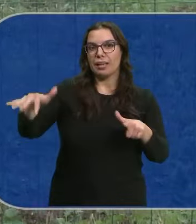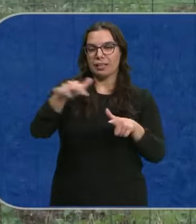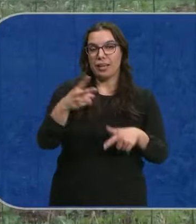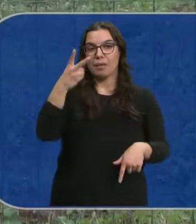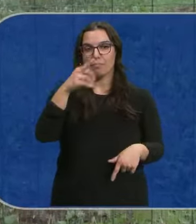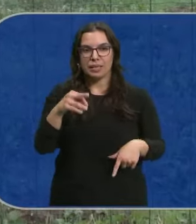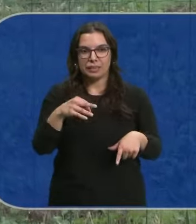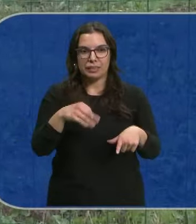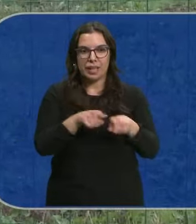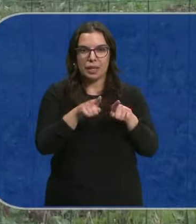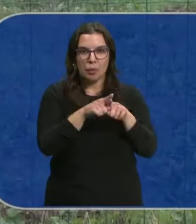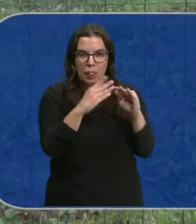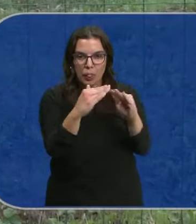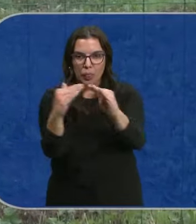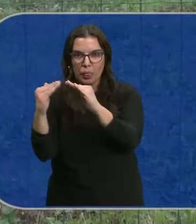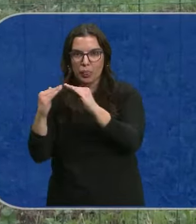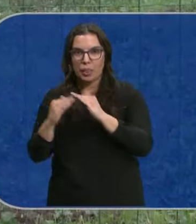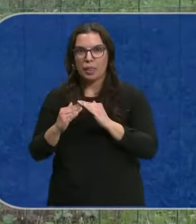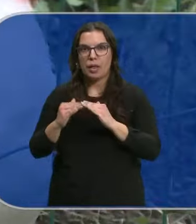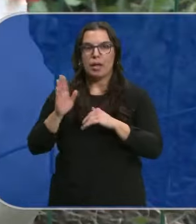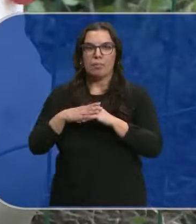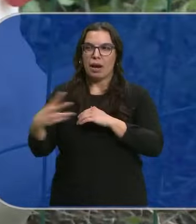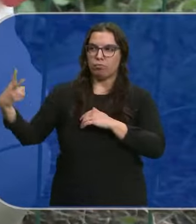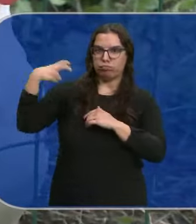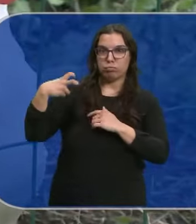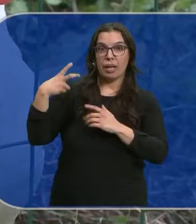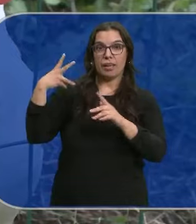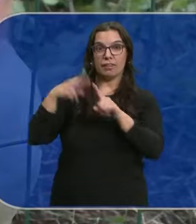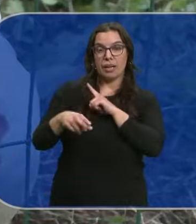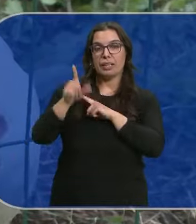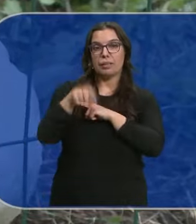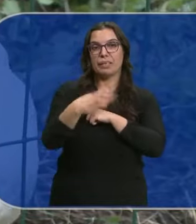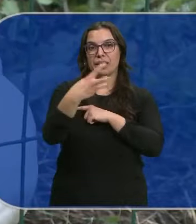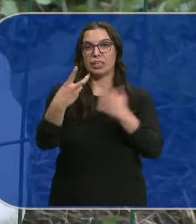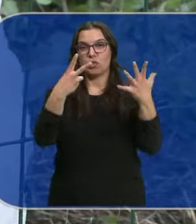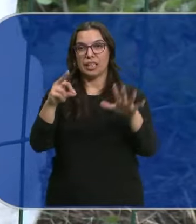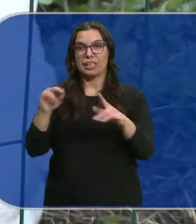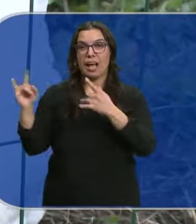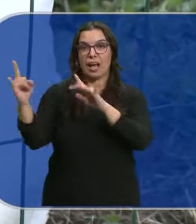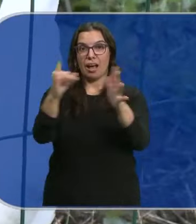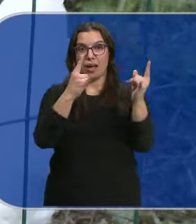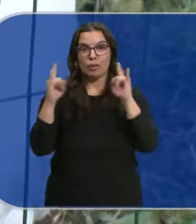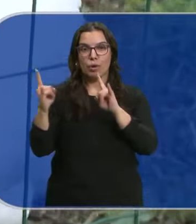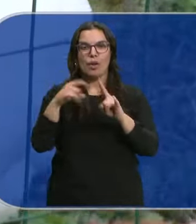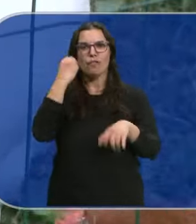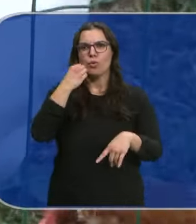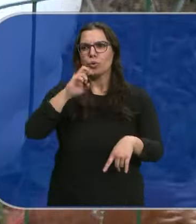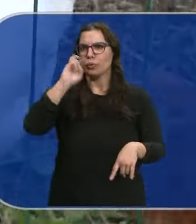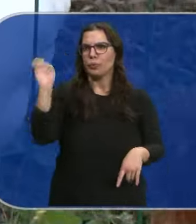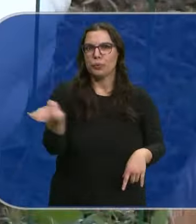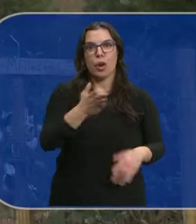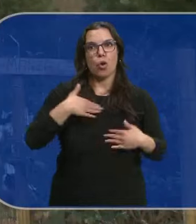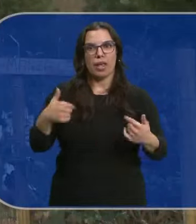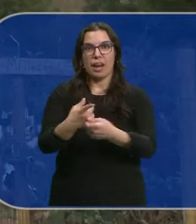veintena De refugios Para protegerse De los ataques De aves rapaces Y 370 árboles frutales Donde las gallinas Encuentran Todo lo que